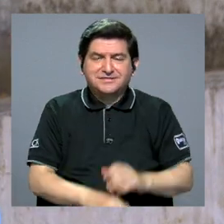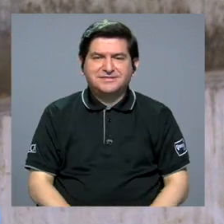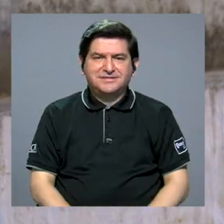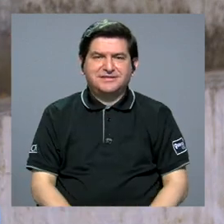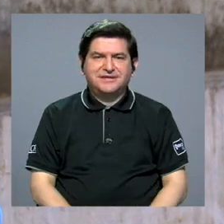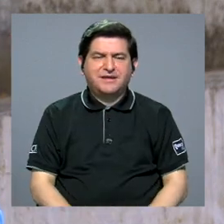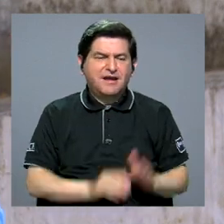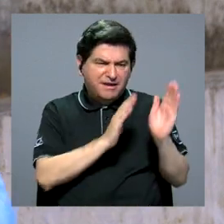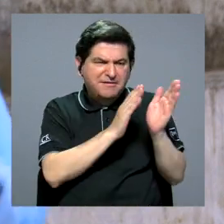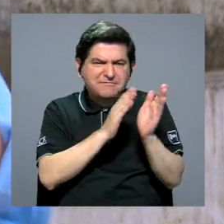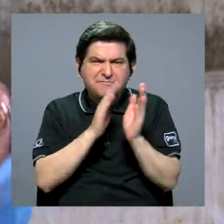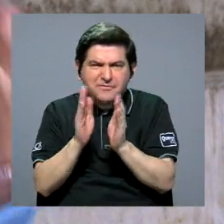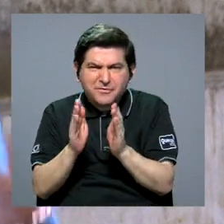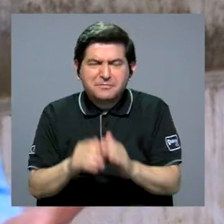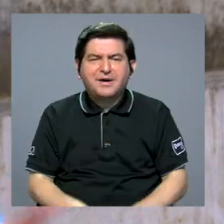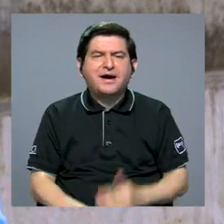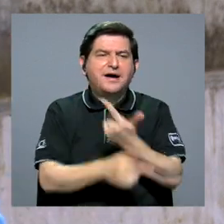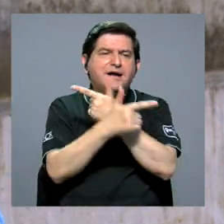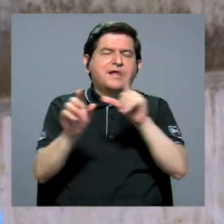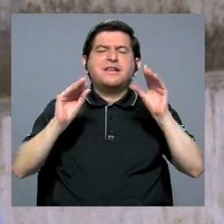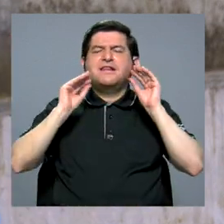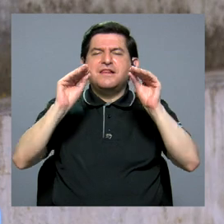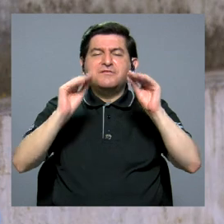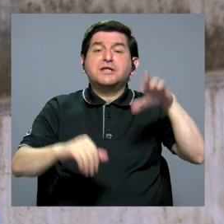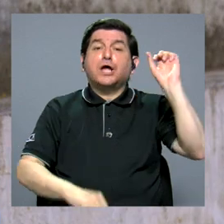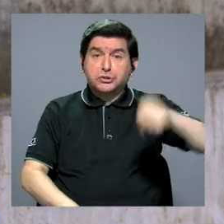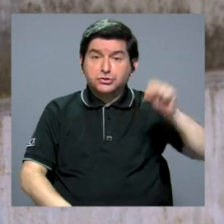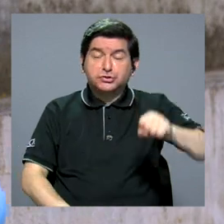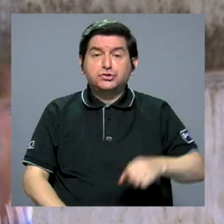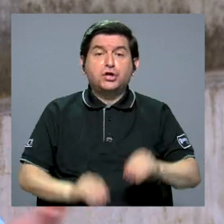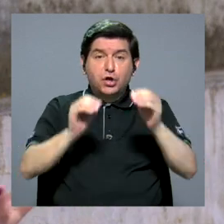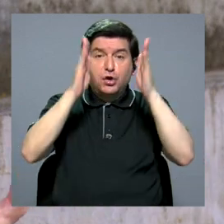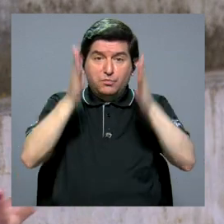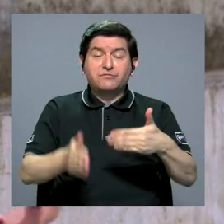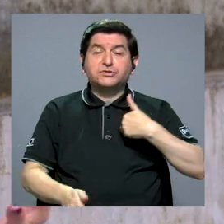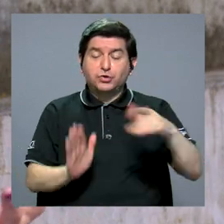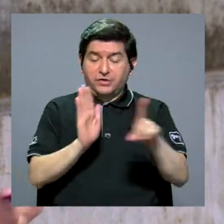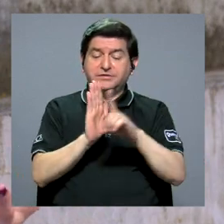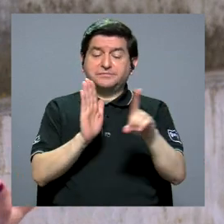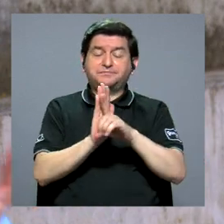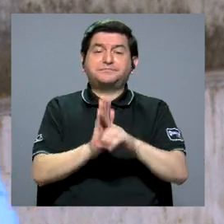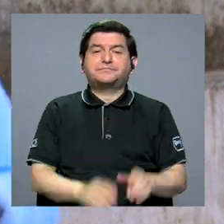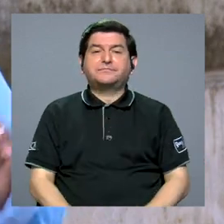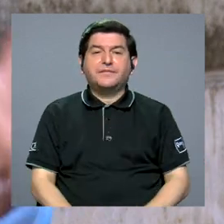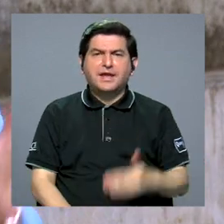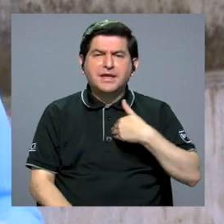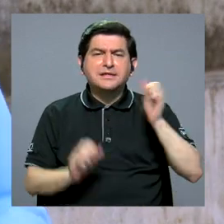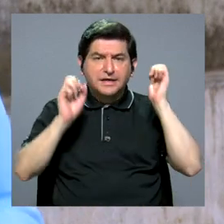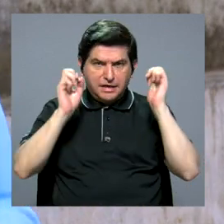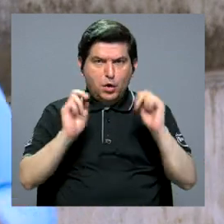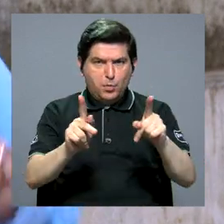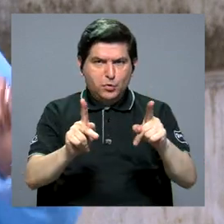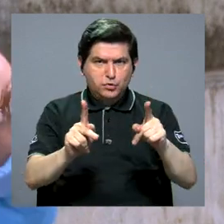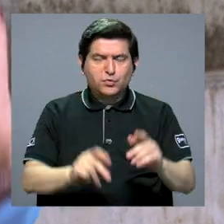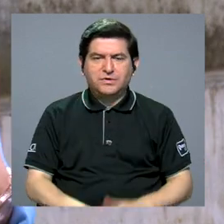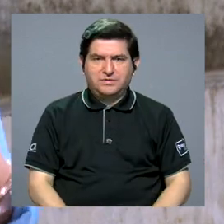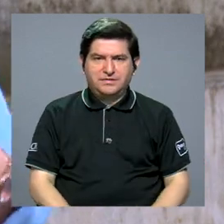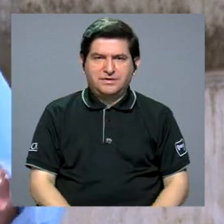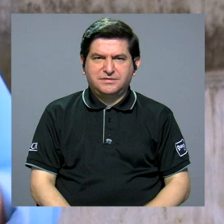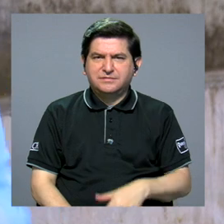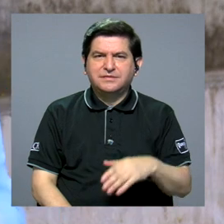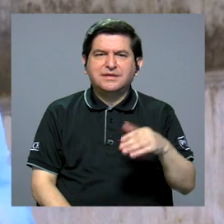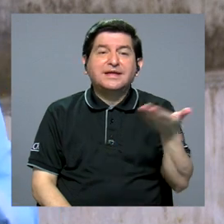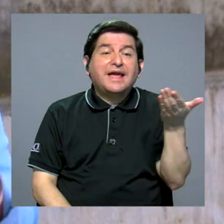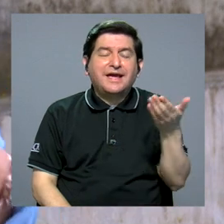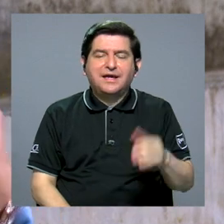En cuanto a formación, libertad de cátedra, sí, los docentes tienen ese derecho y tienen esa oportunidad de qué